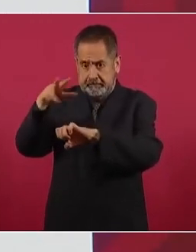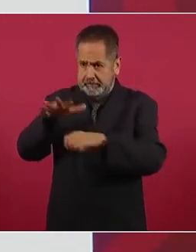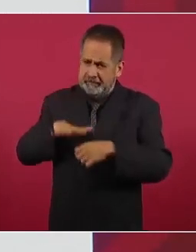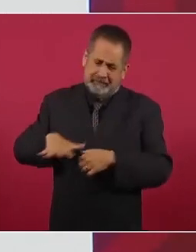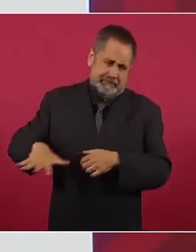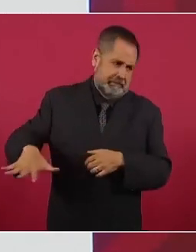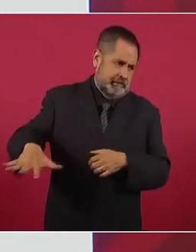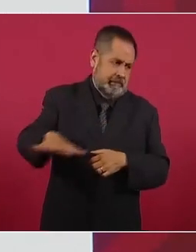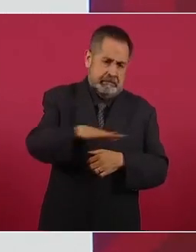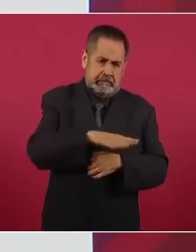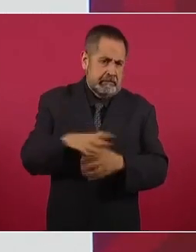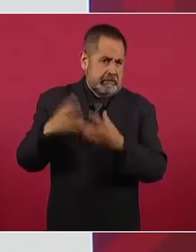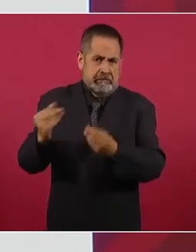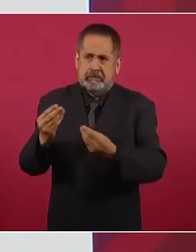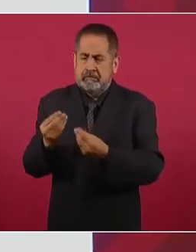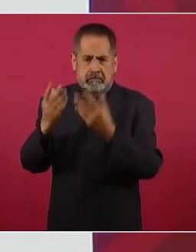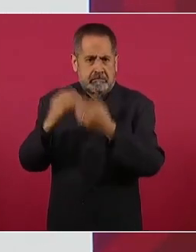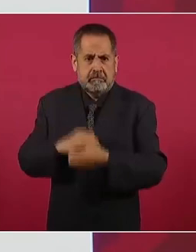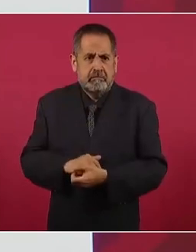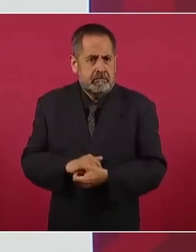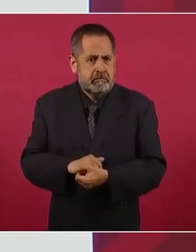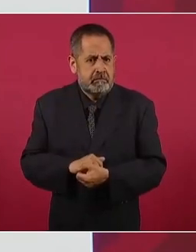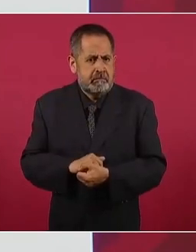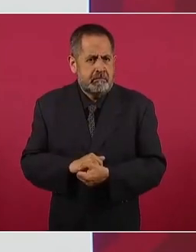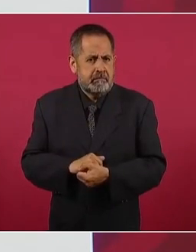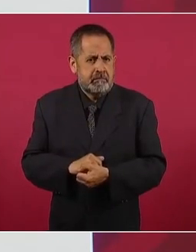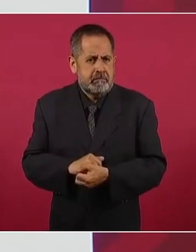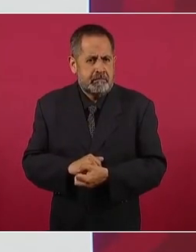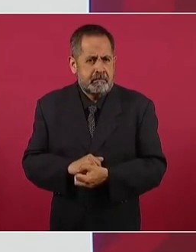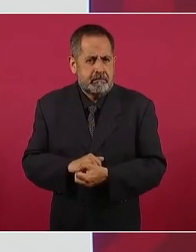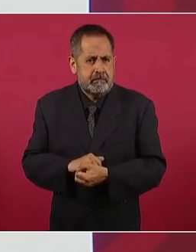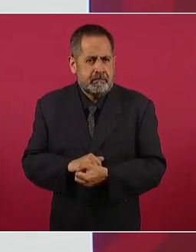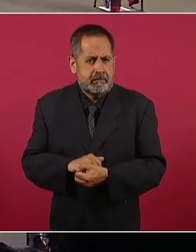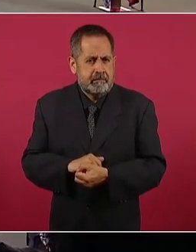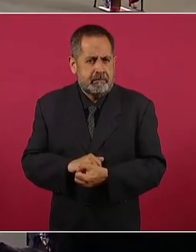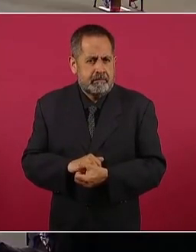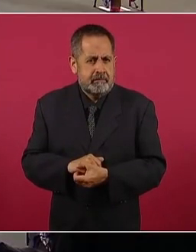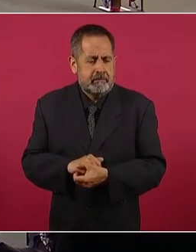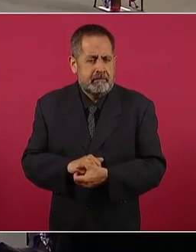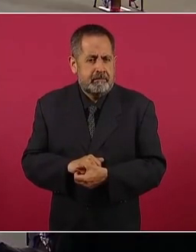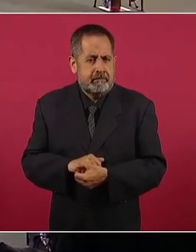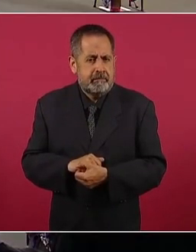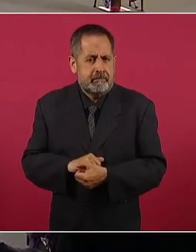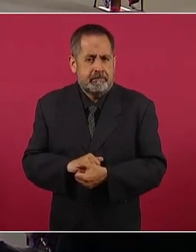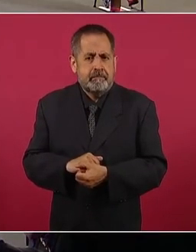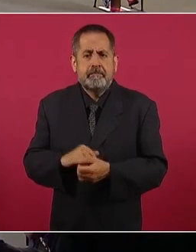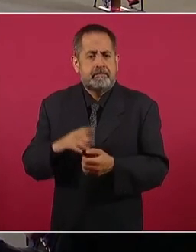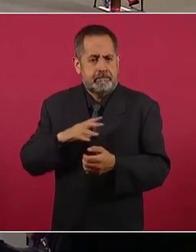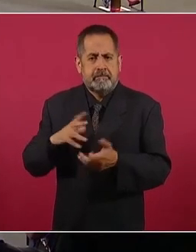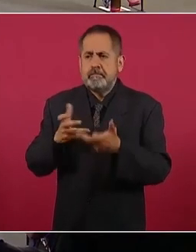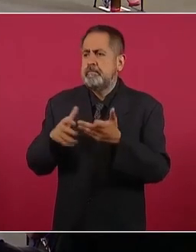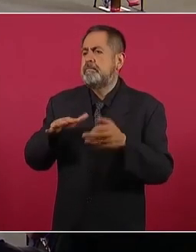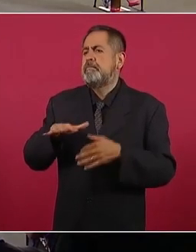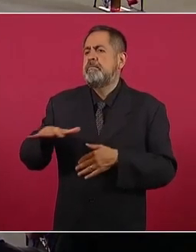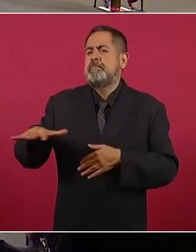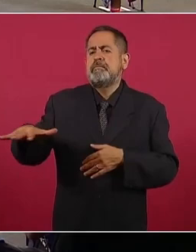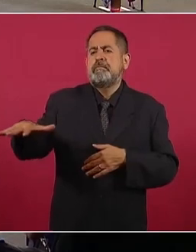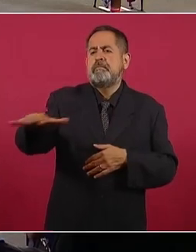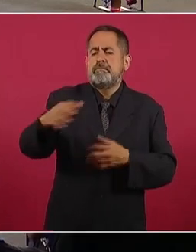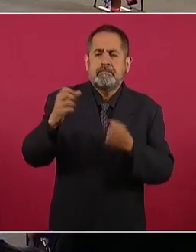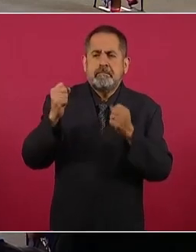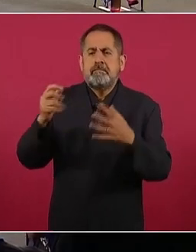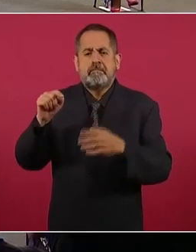zonas en donde hay